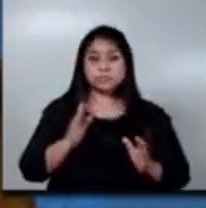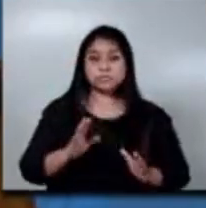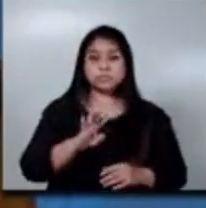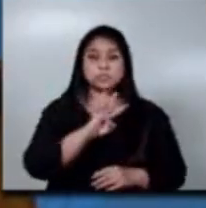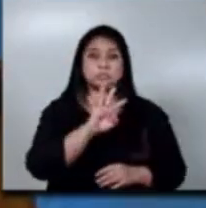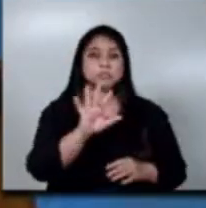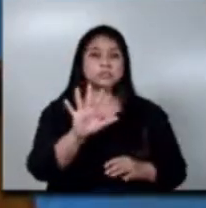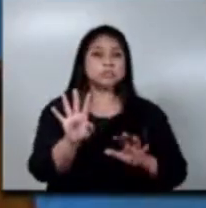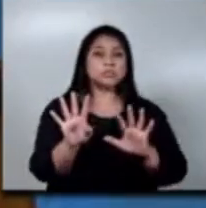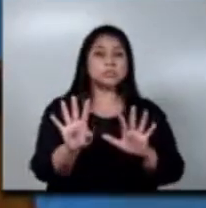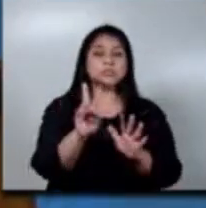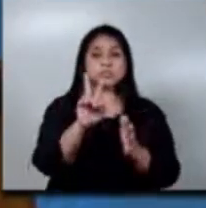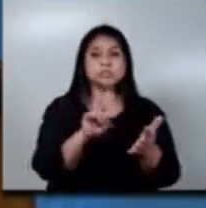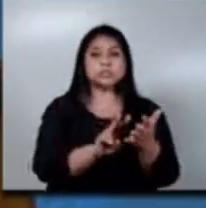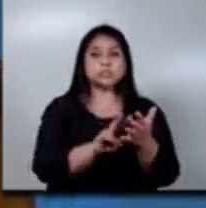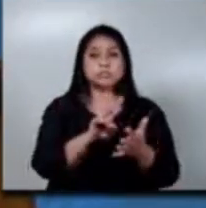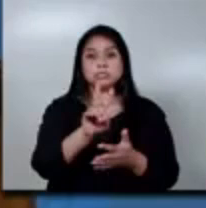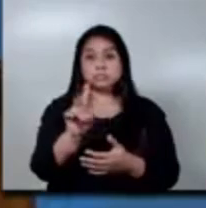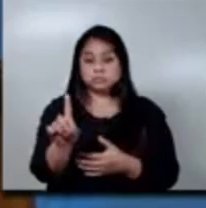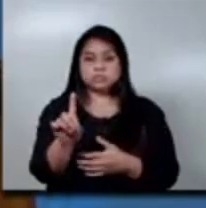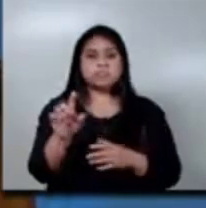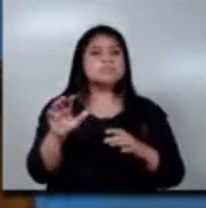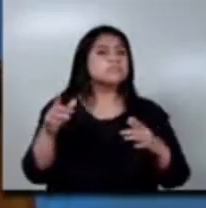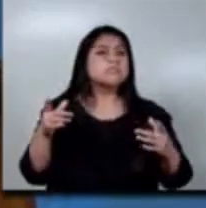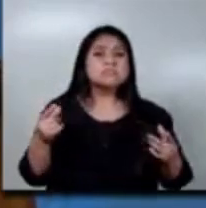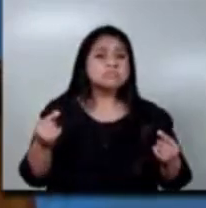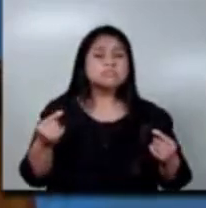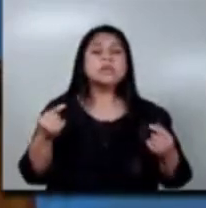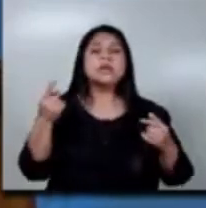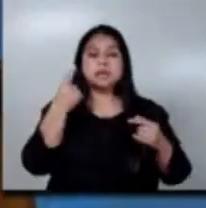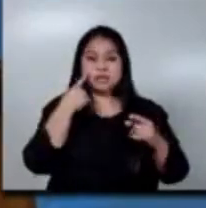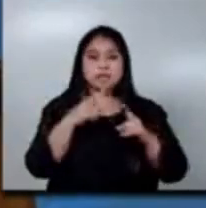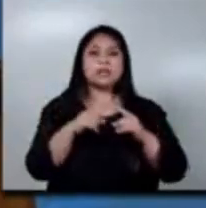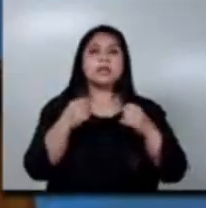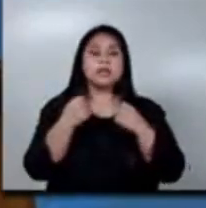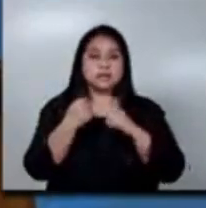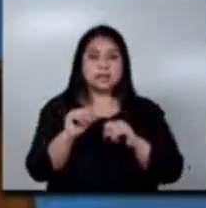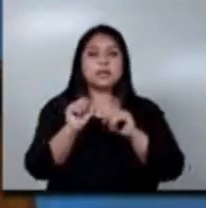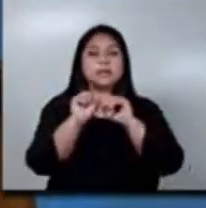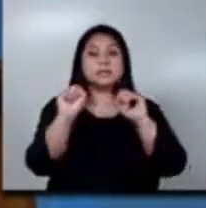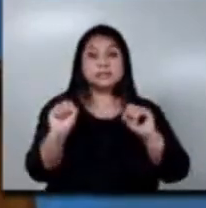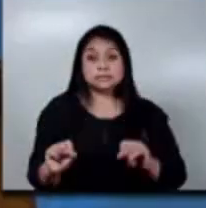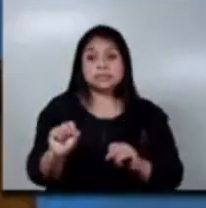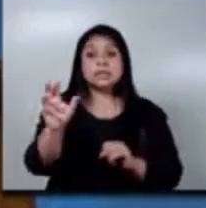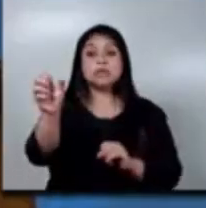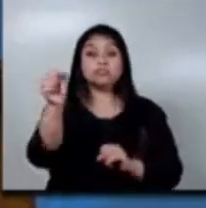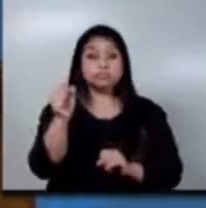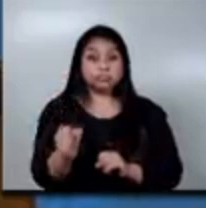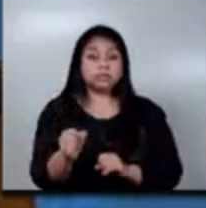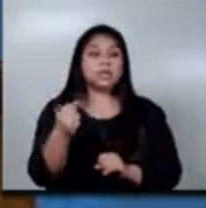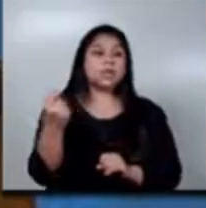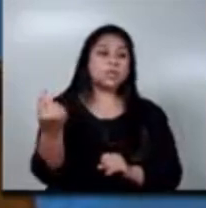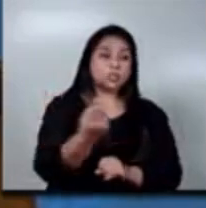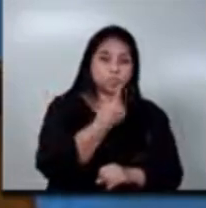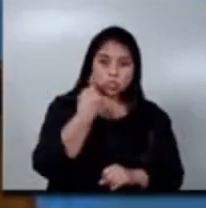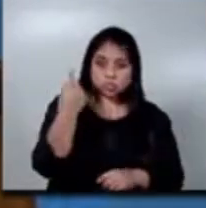cincuenta y nueve dos mil veintiuno que crea el sistema y obliga a todas las dependencias a nivel nacional